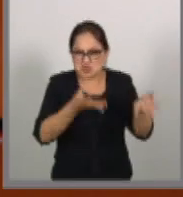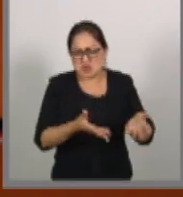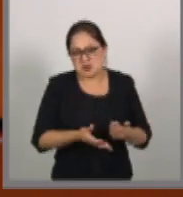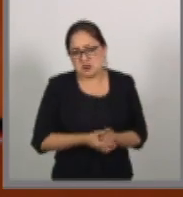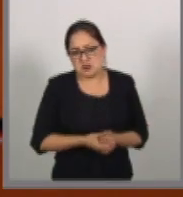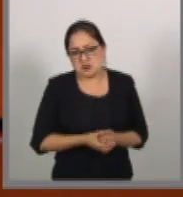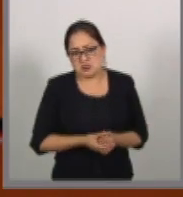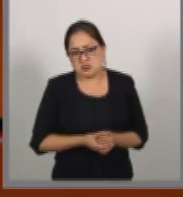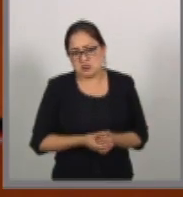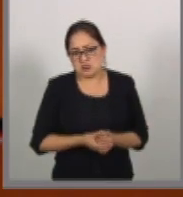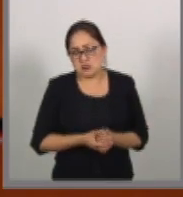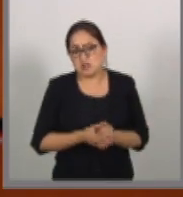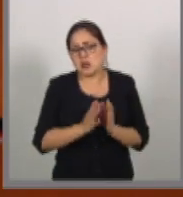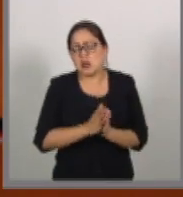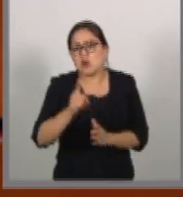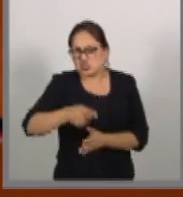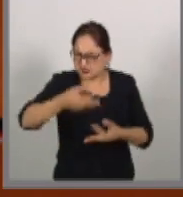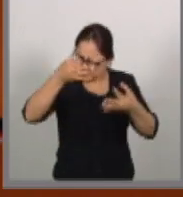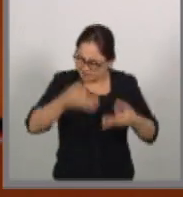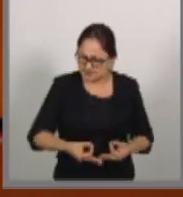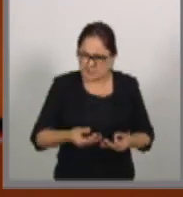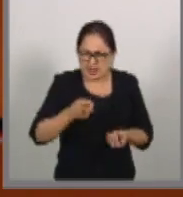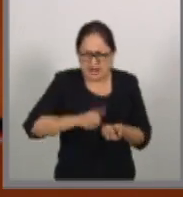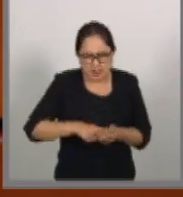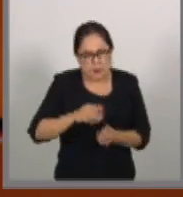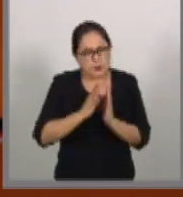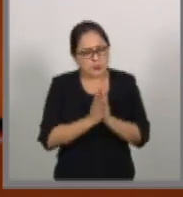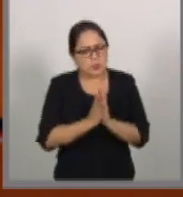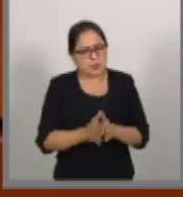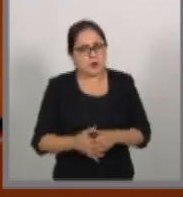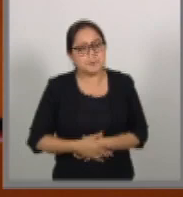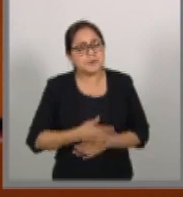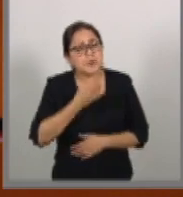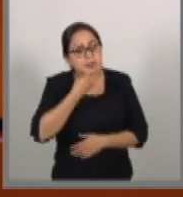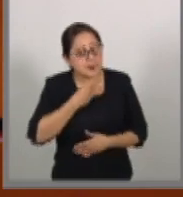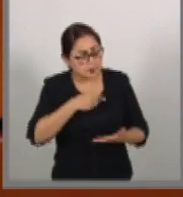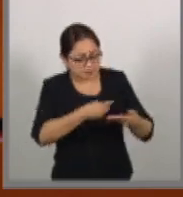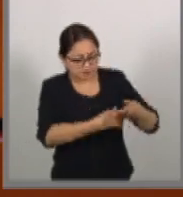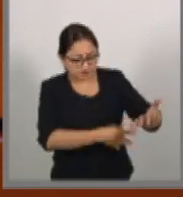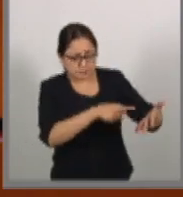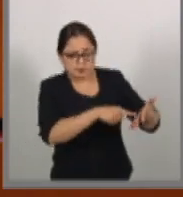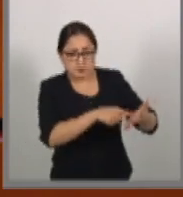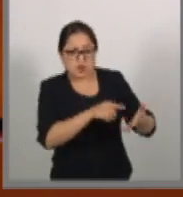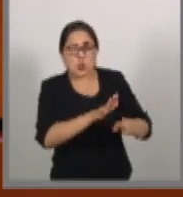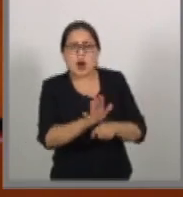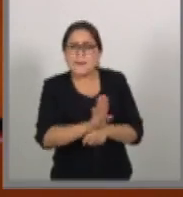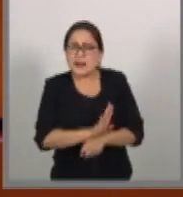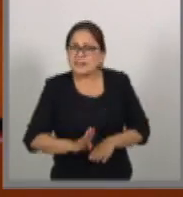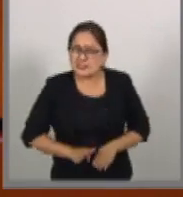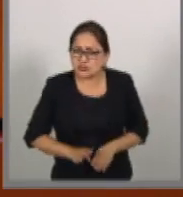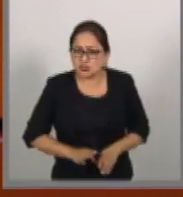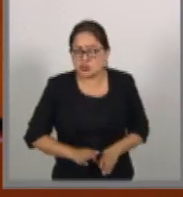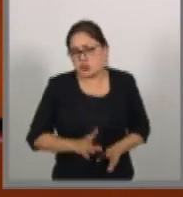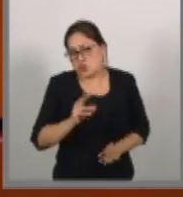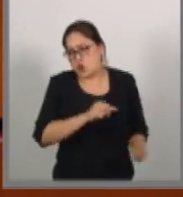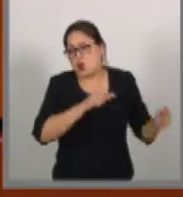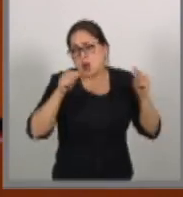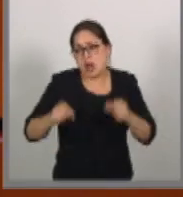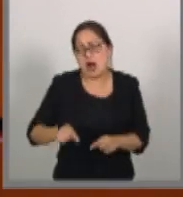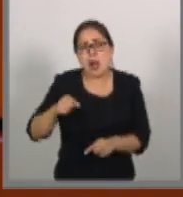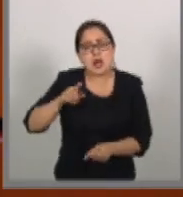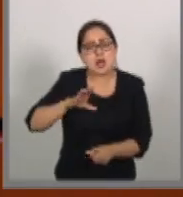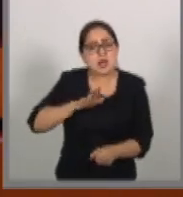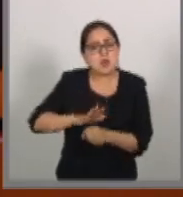Tengan un poco de dignidad. Díganme en dónde están los beneficios y no vengan aquí con su